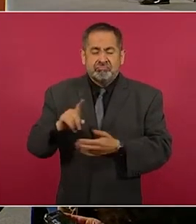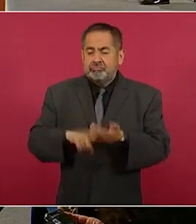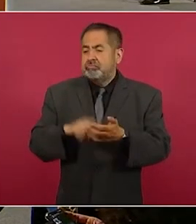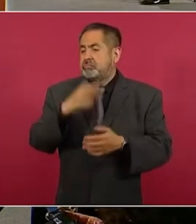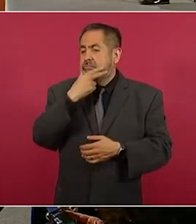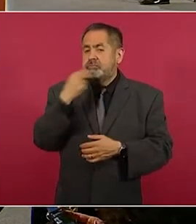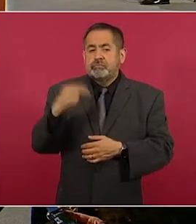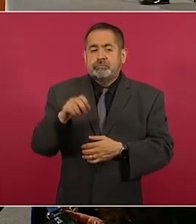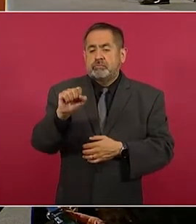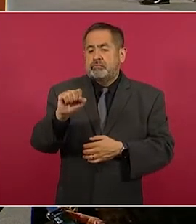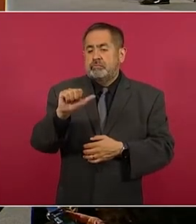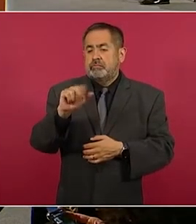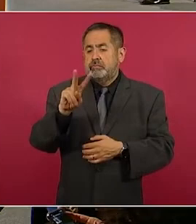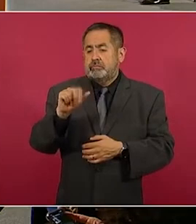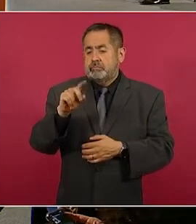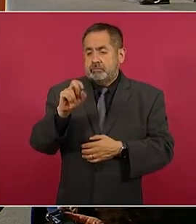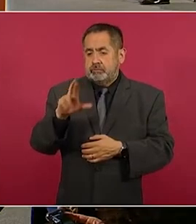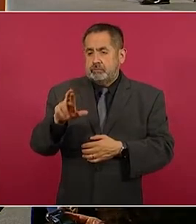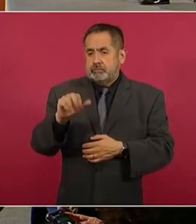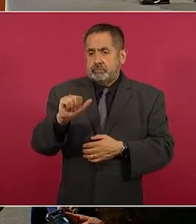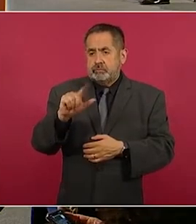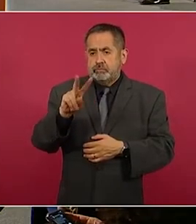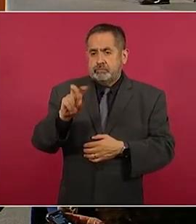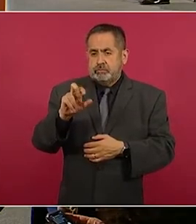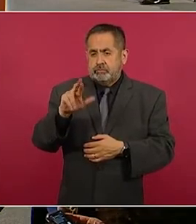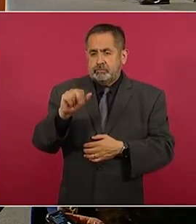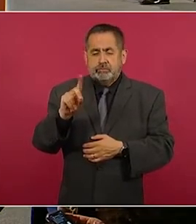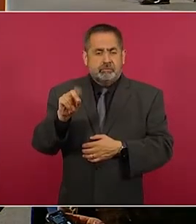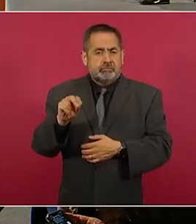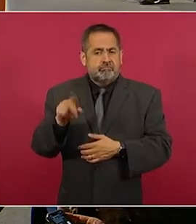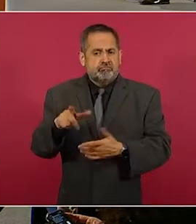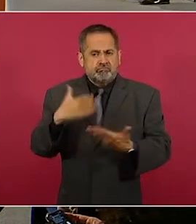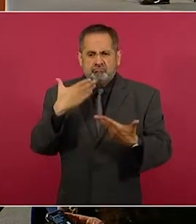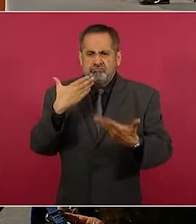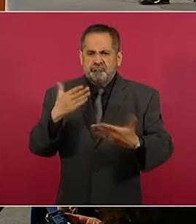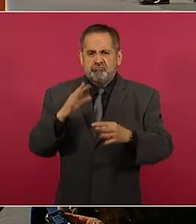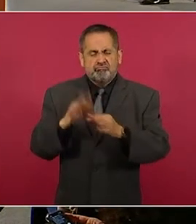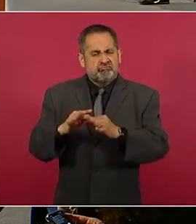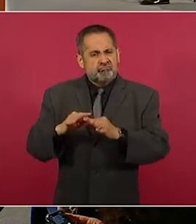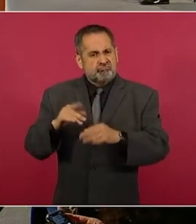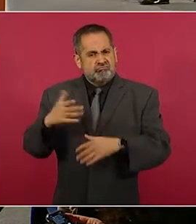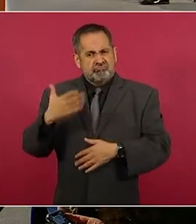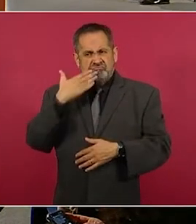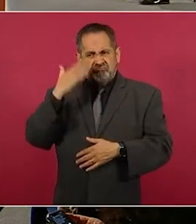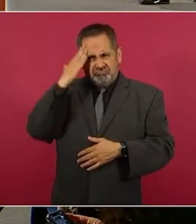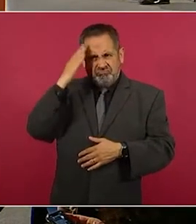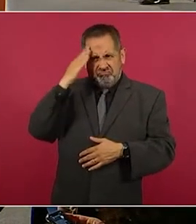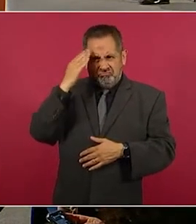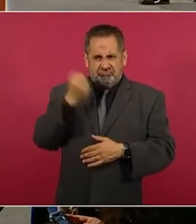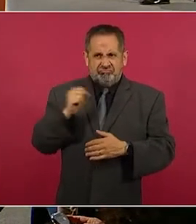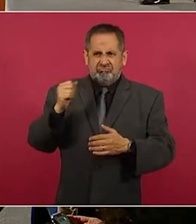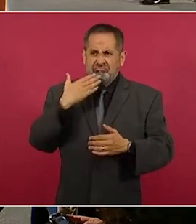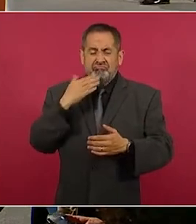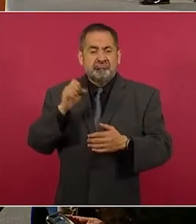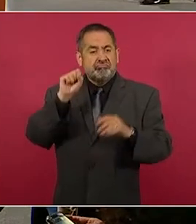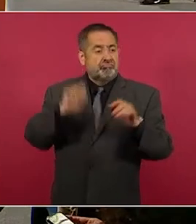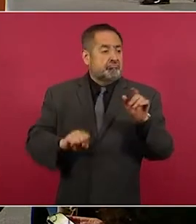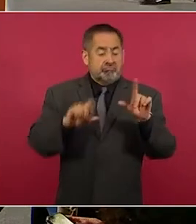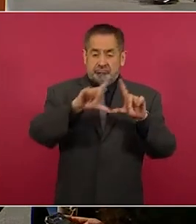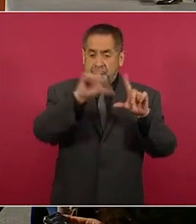Alvarado. Y también el gran dirigente del sureste,